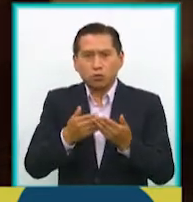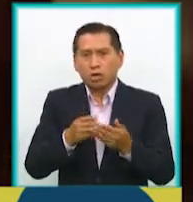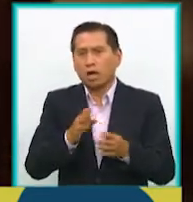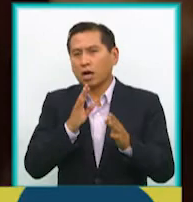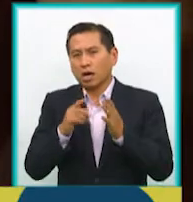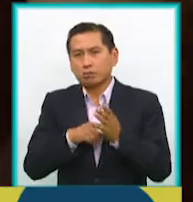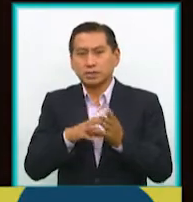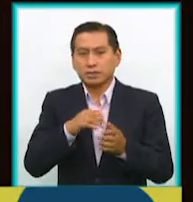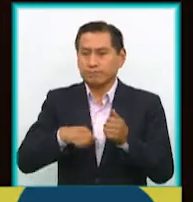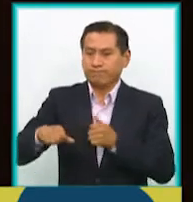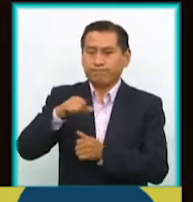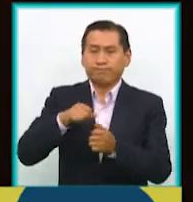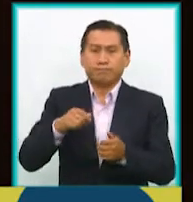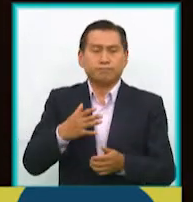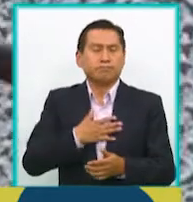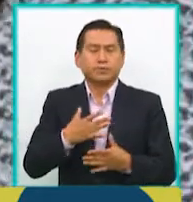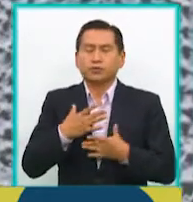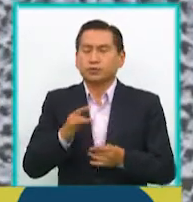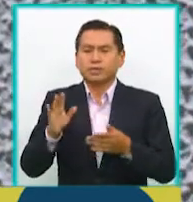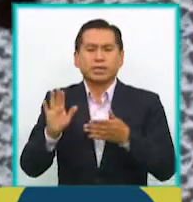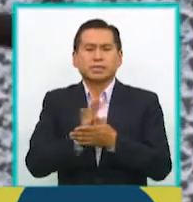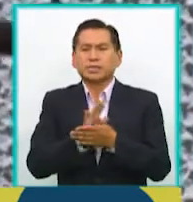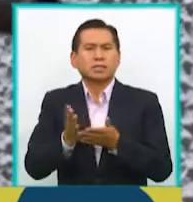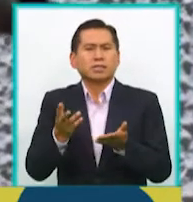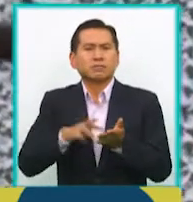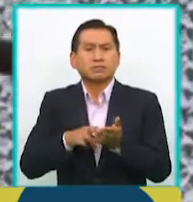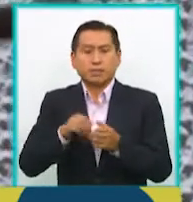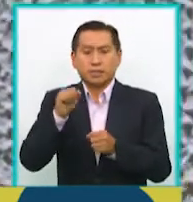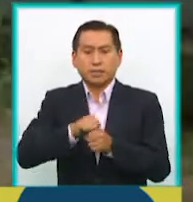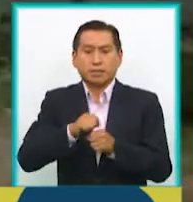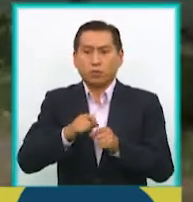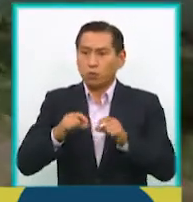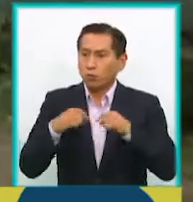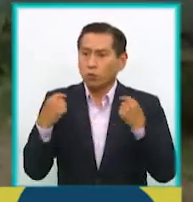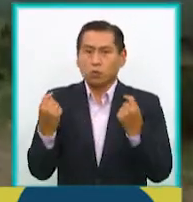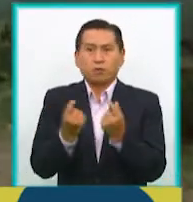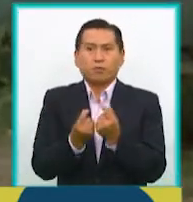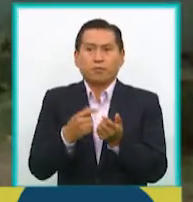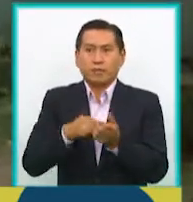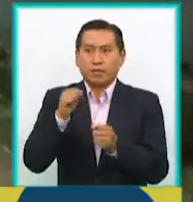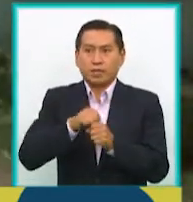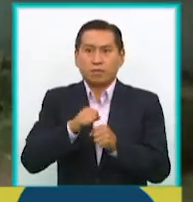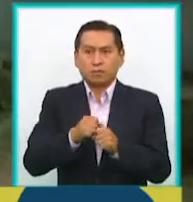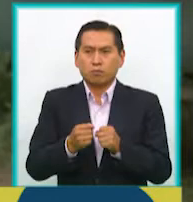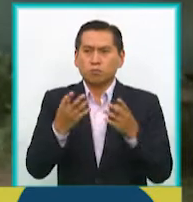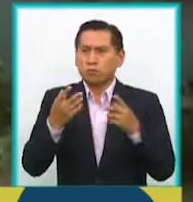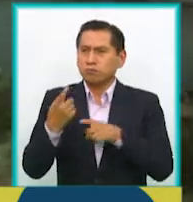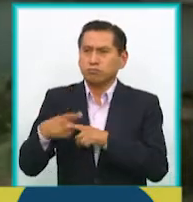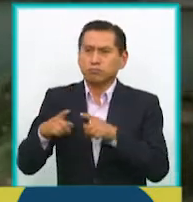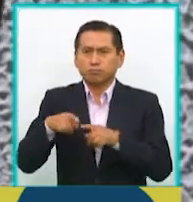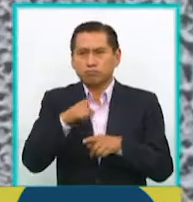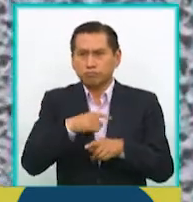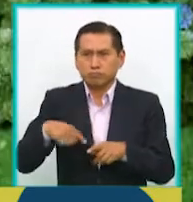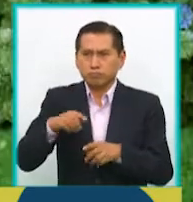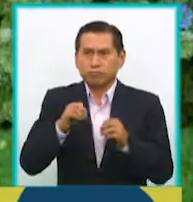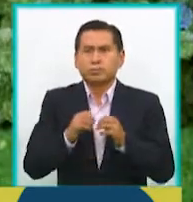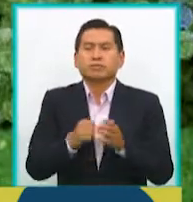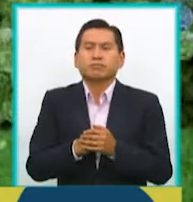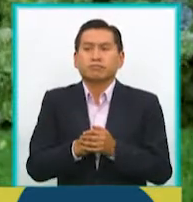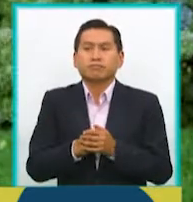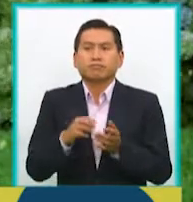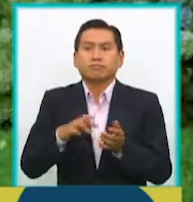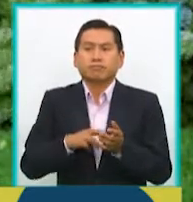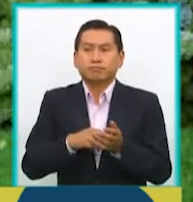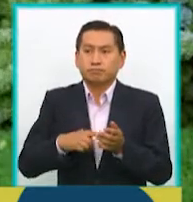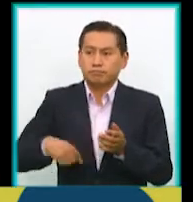compartir. A mí lo que me encanta del cine es que es un trabajo colectivo, es un trabajo con muchas otras personas, y al final de cuentas